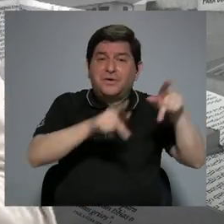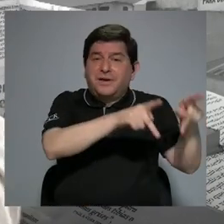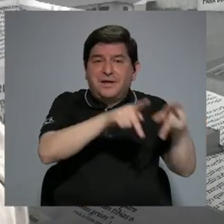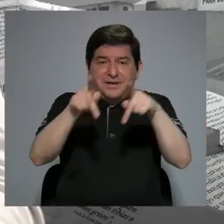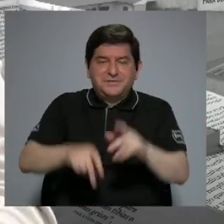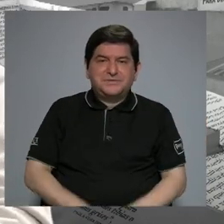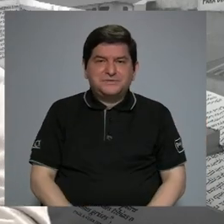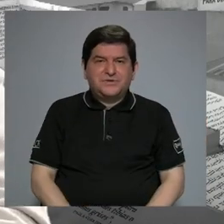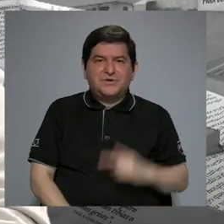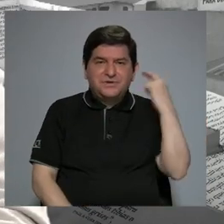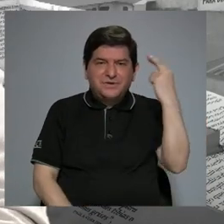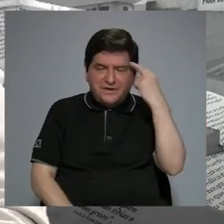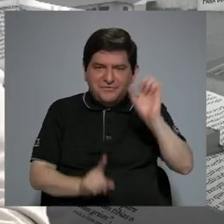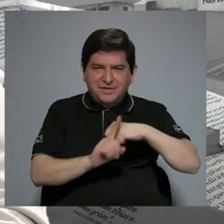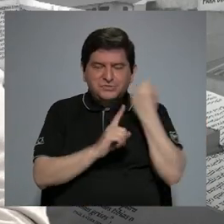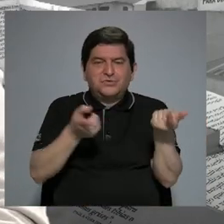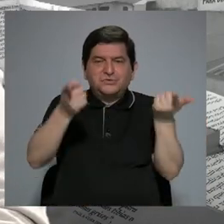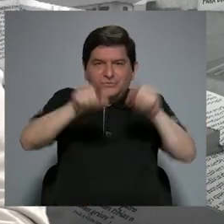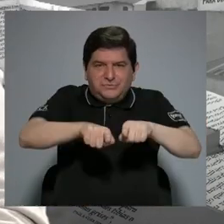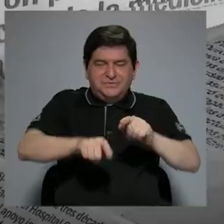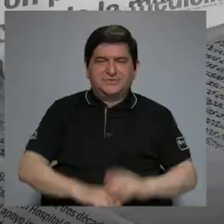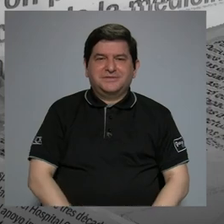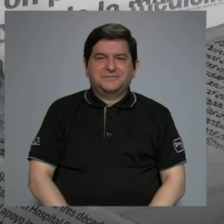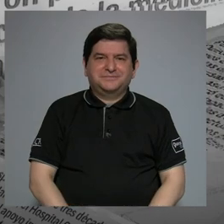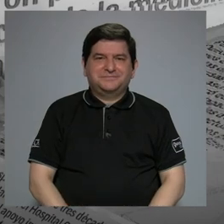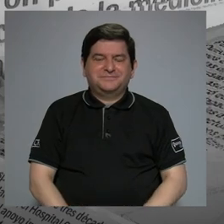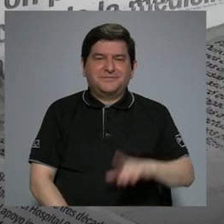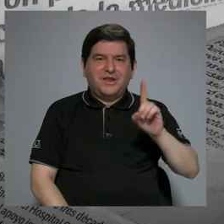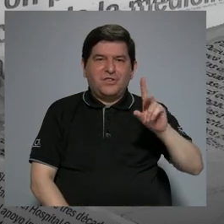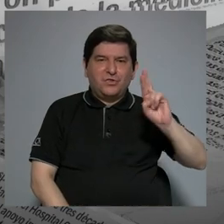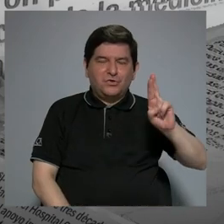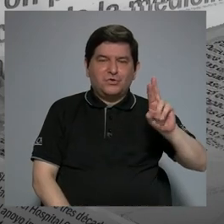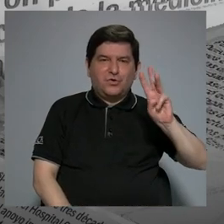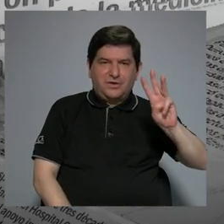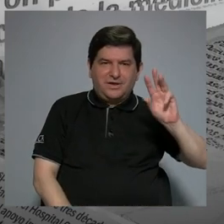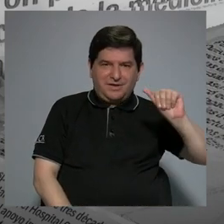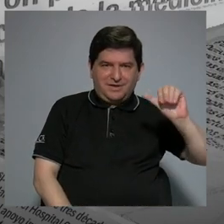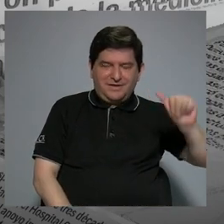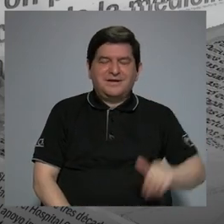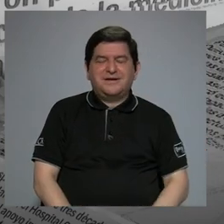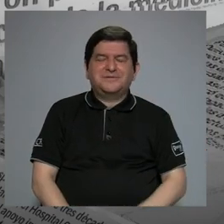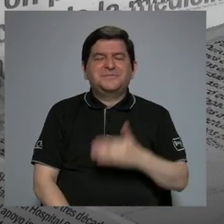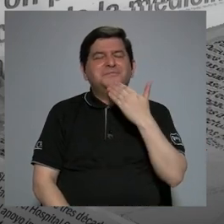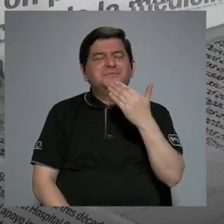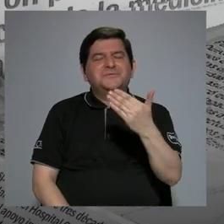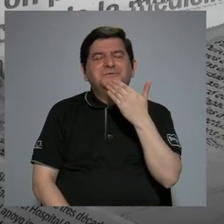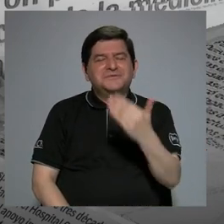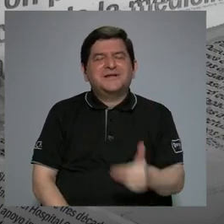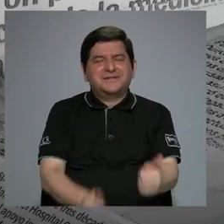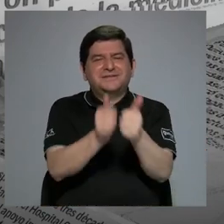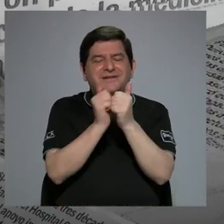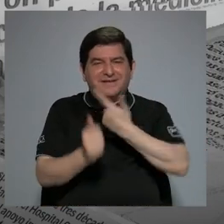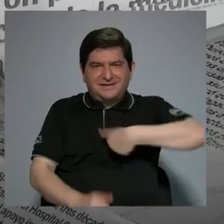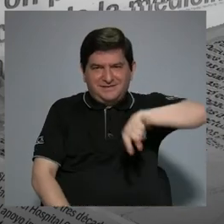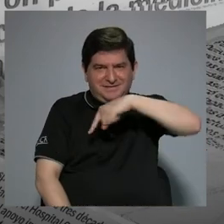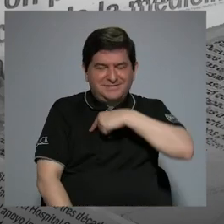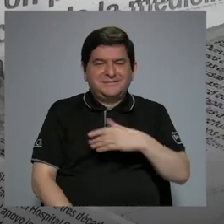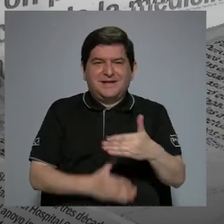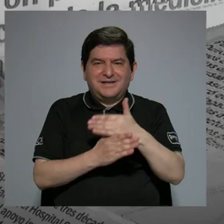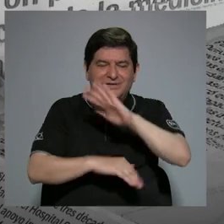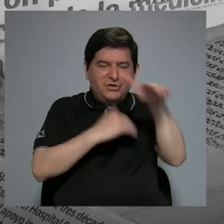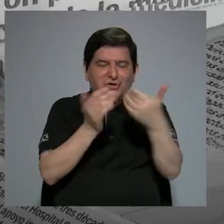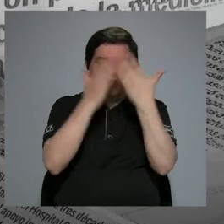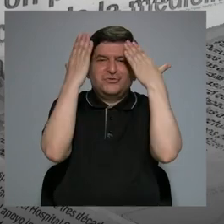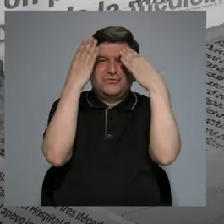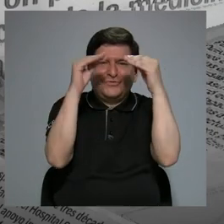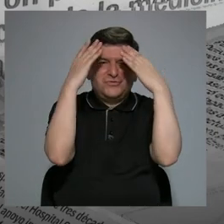el por qué de las cosas que me están ocurriendo. Doctora Arpizar, muy agradecida con que nos pudiera acompañar y compartir toda